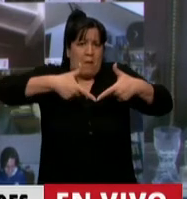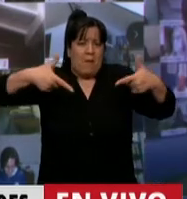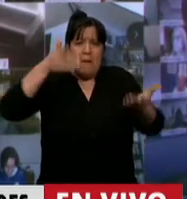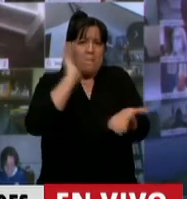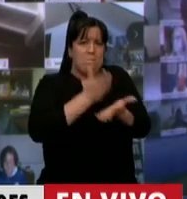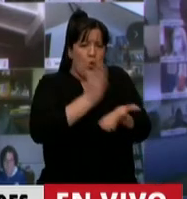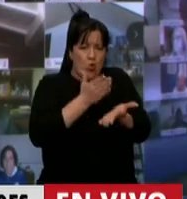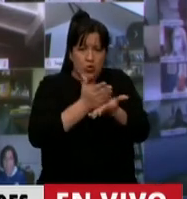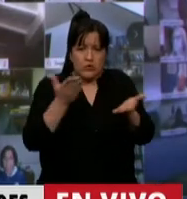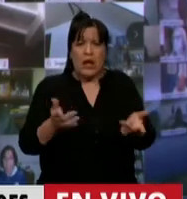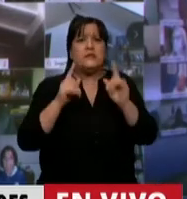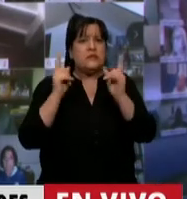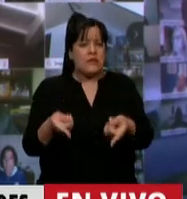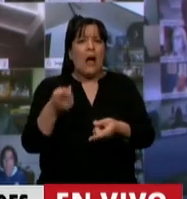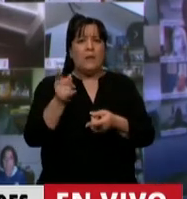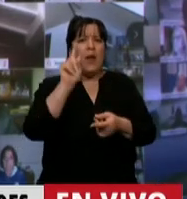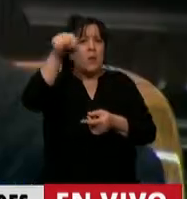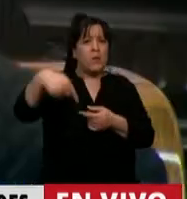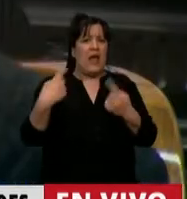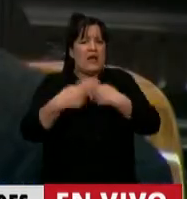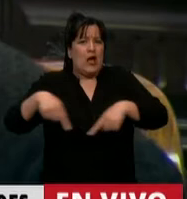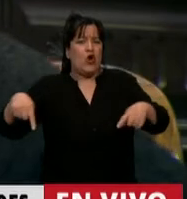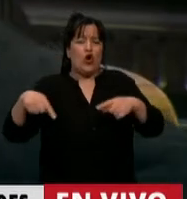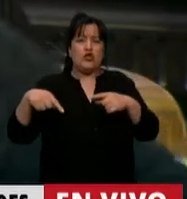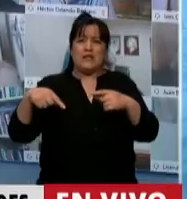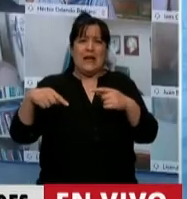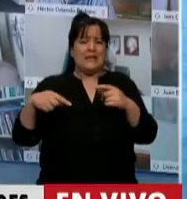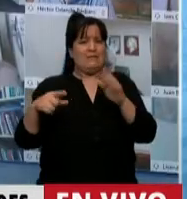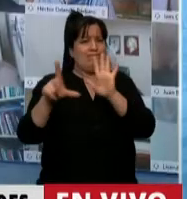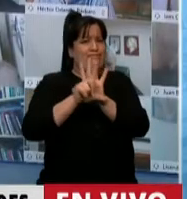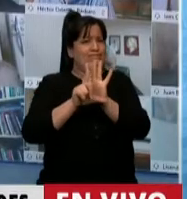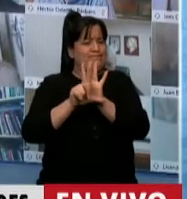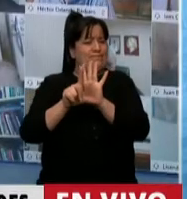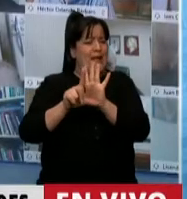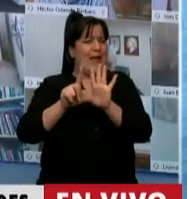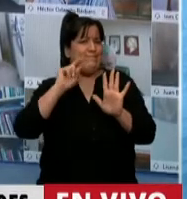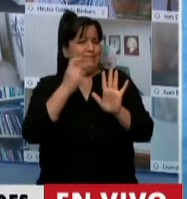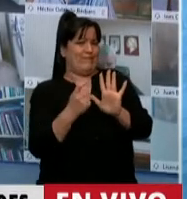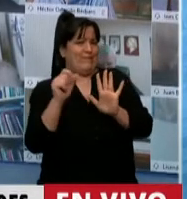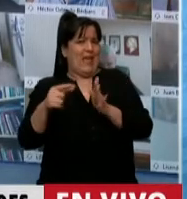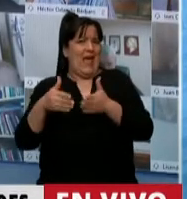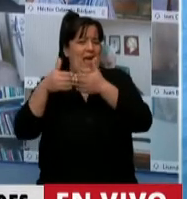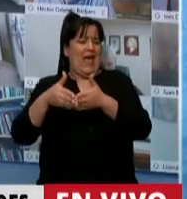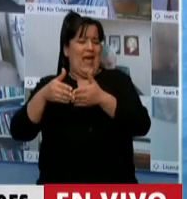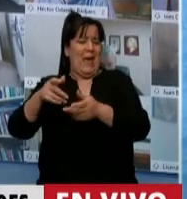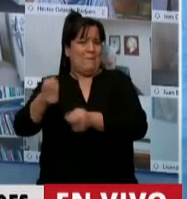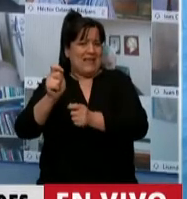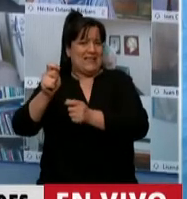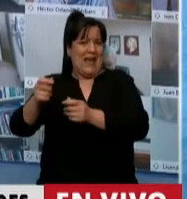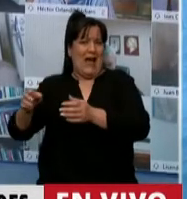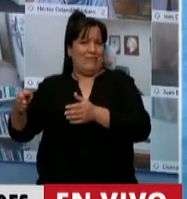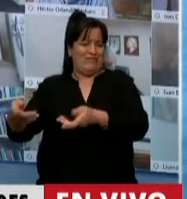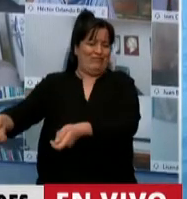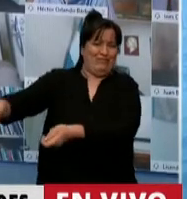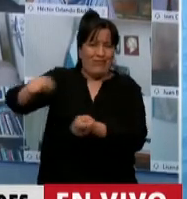a decomisar alguna cantidad de pesca ilegal cuando se está festejando un